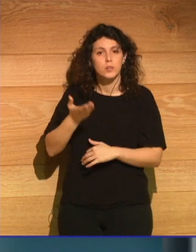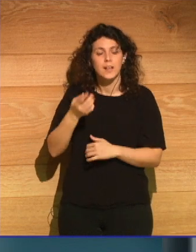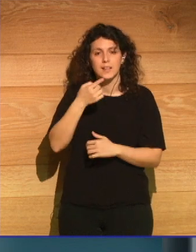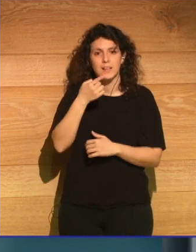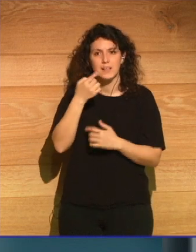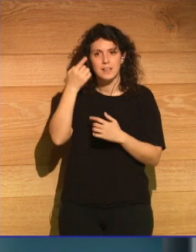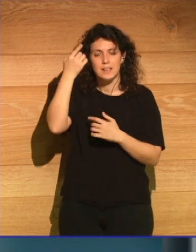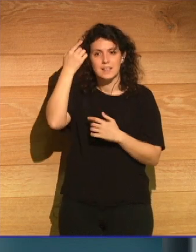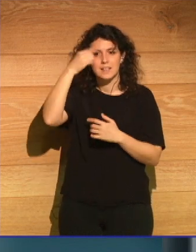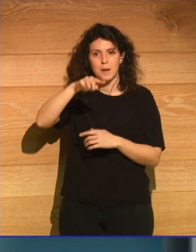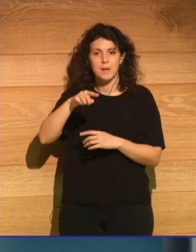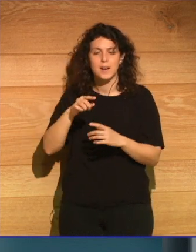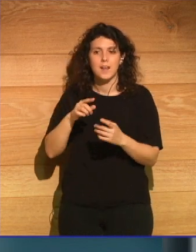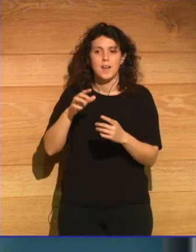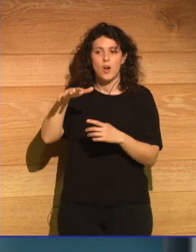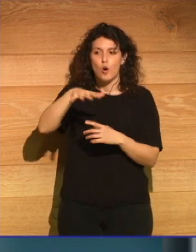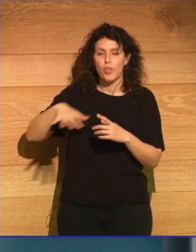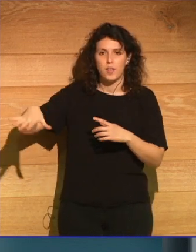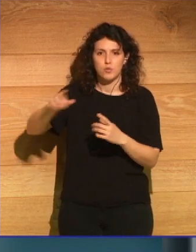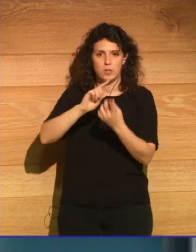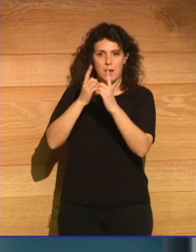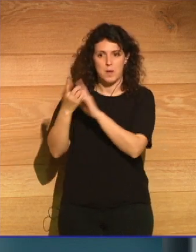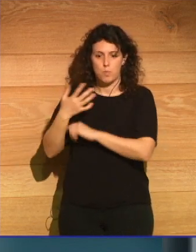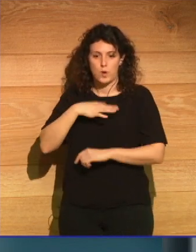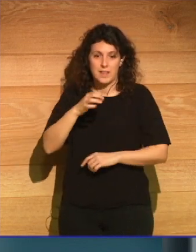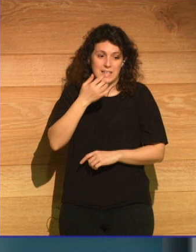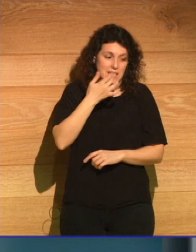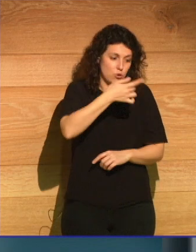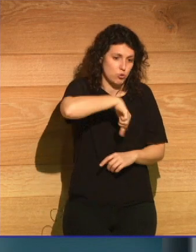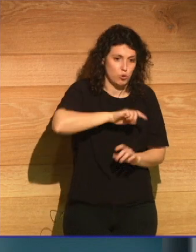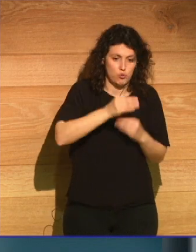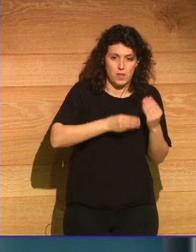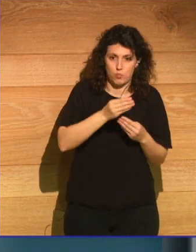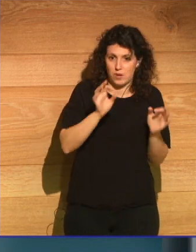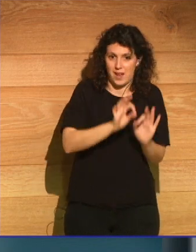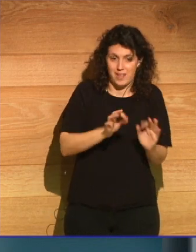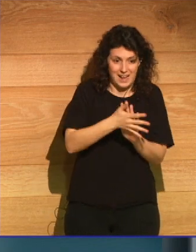podrían cambiar los océanos si no hacemos algo urgentemente.